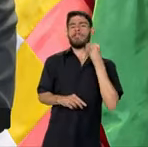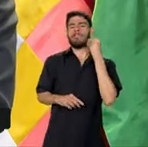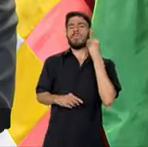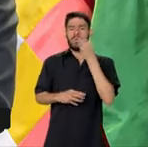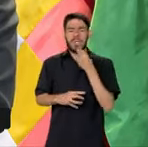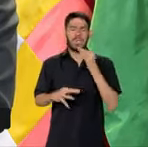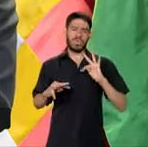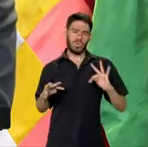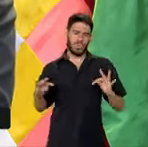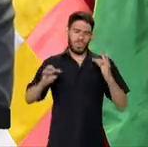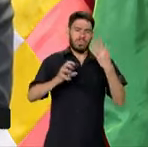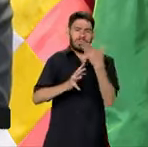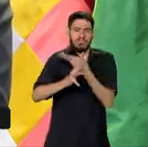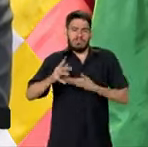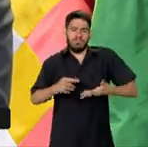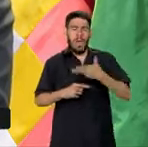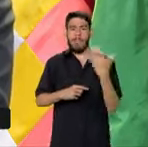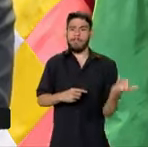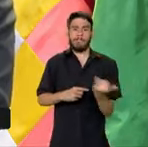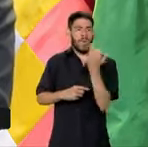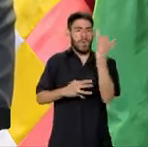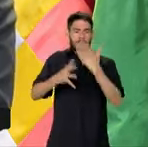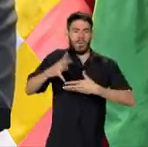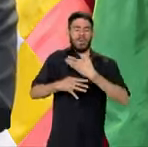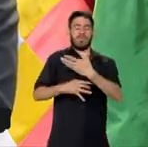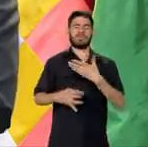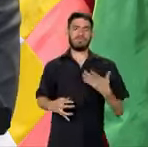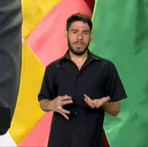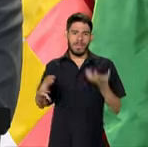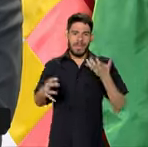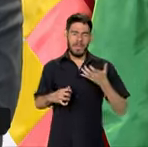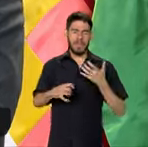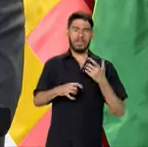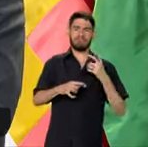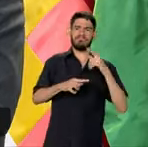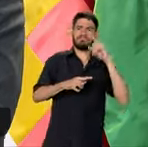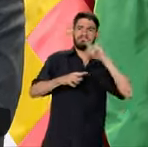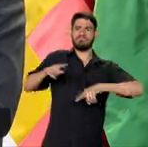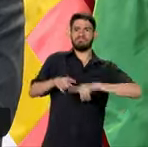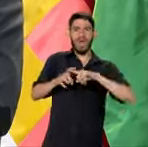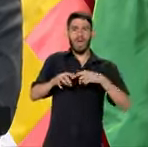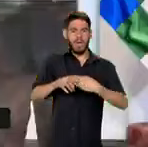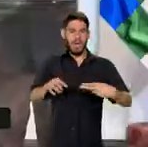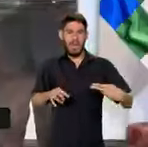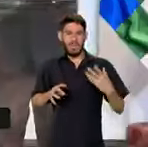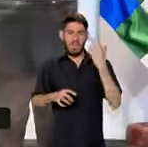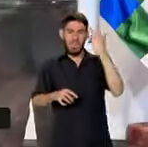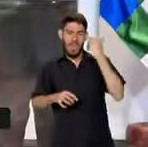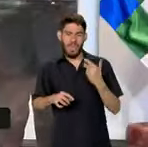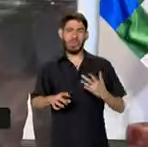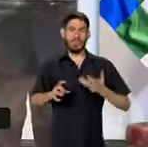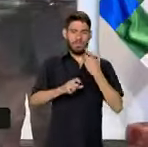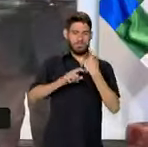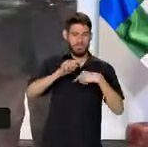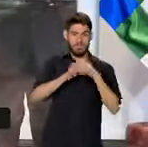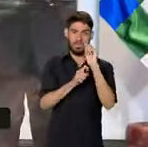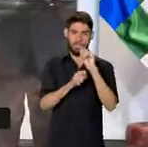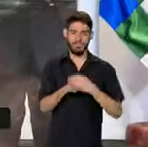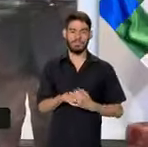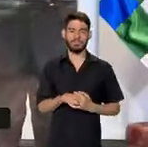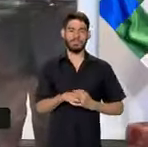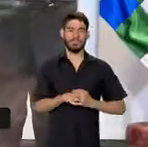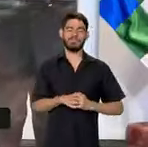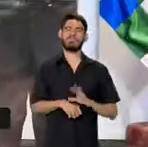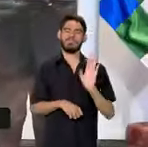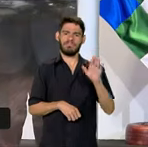de tecnologías, queremos aperfeiçoar nuestras tecnologías, nuestras materias primas, nuestros recursos naturales. Y lo vamos